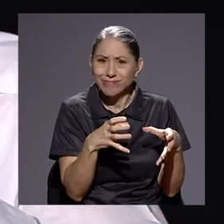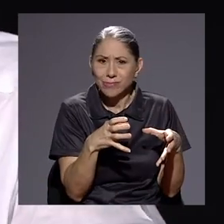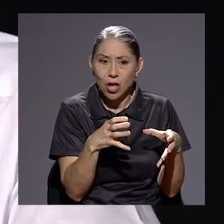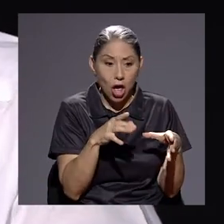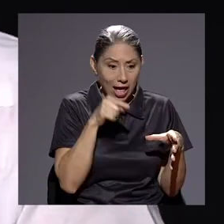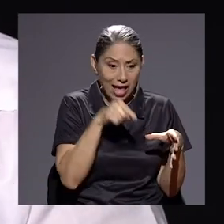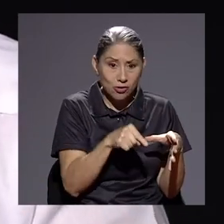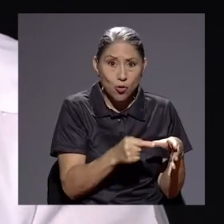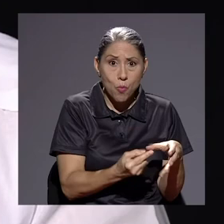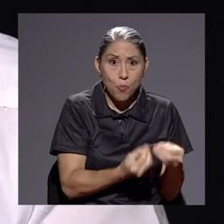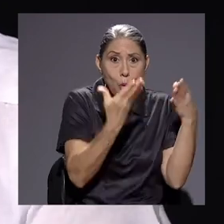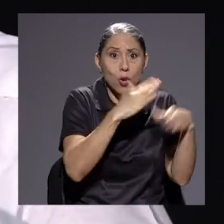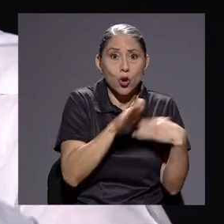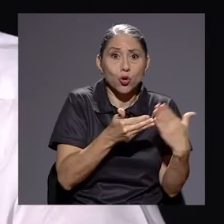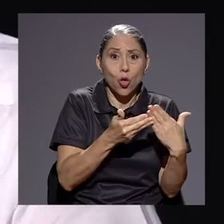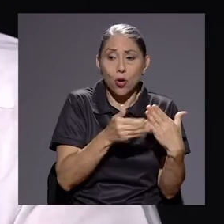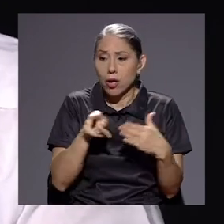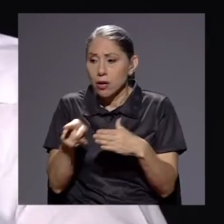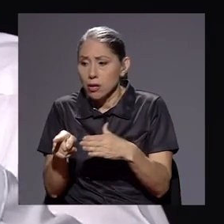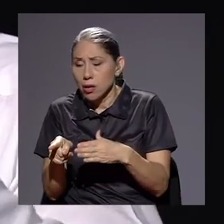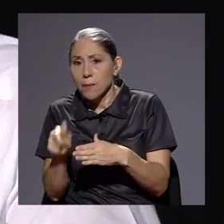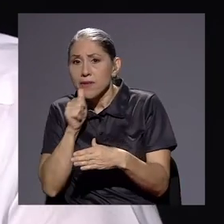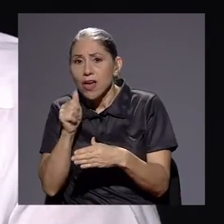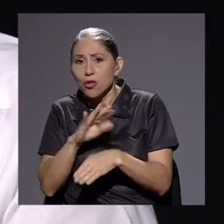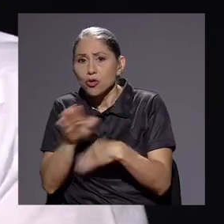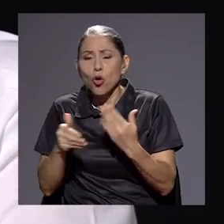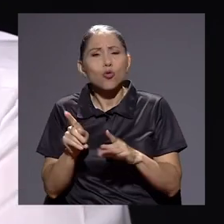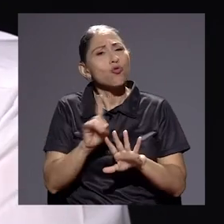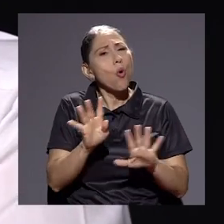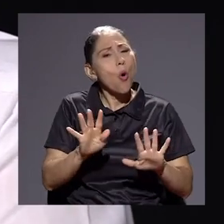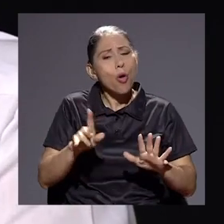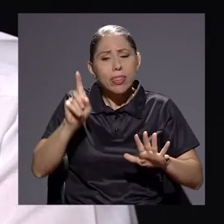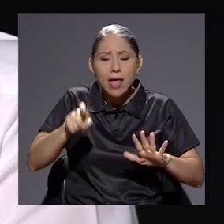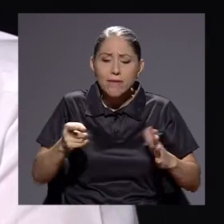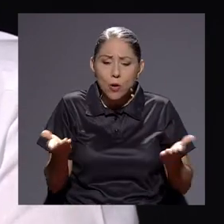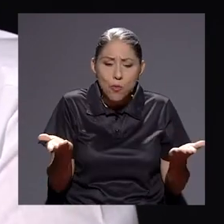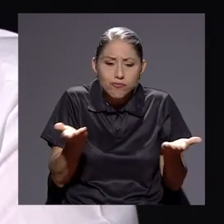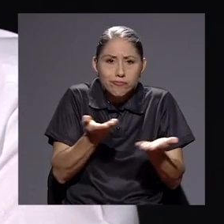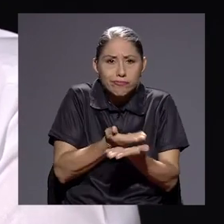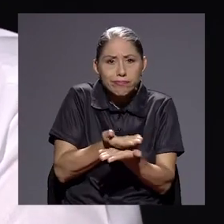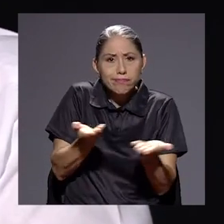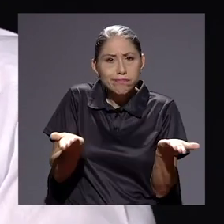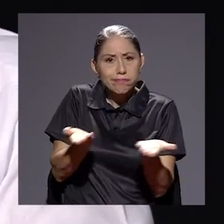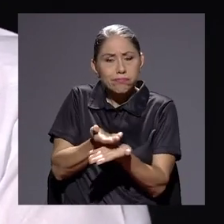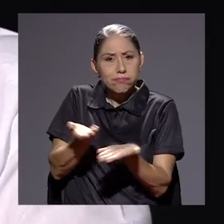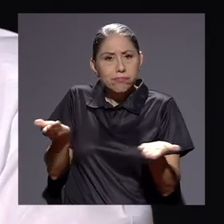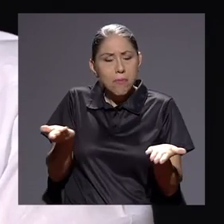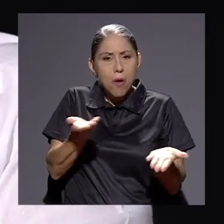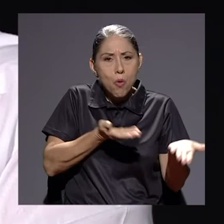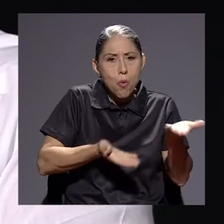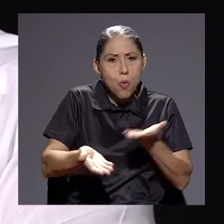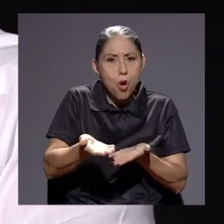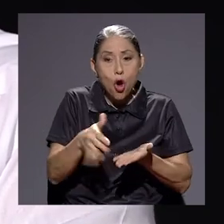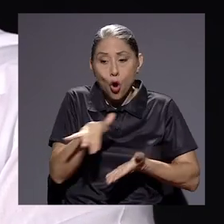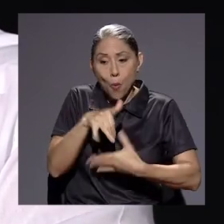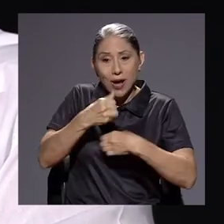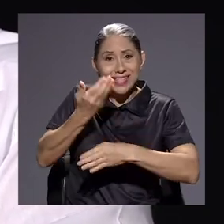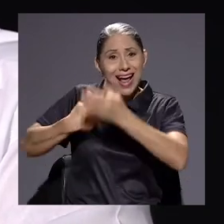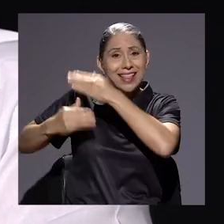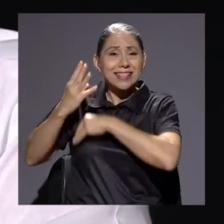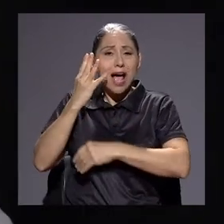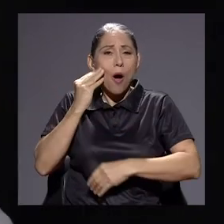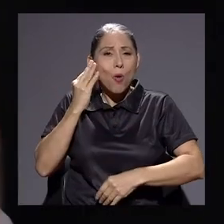público, todo tiene que privado o todo privatizarlo. No, hay que buscar alternativas intermedias y saber lo que hacían nuestros abuelos.